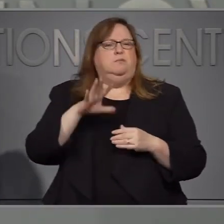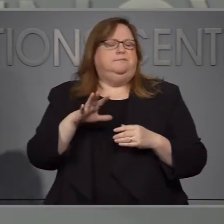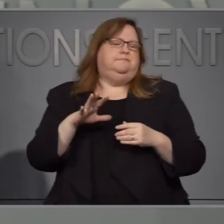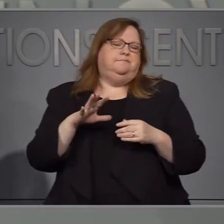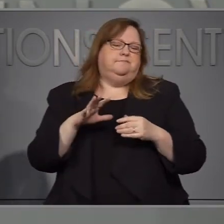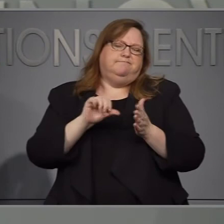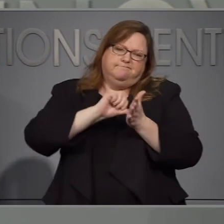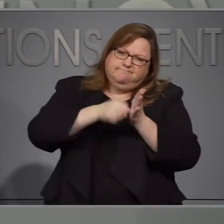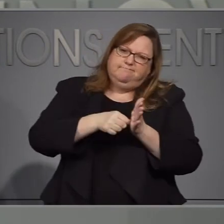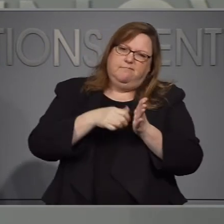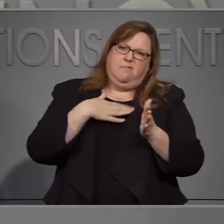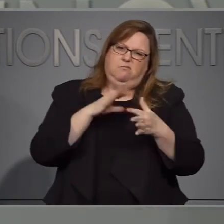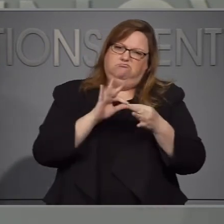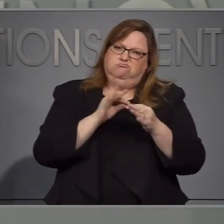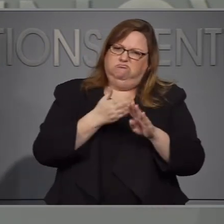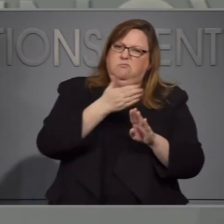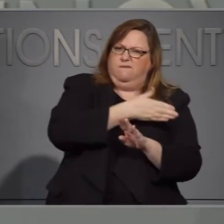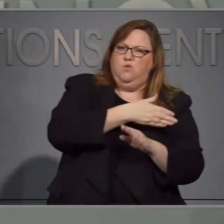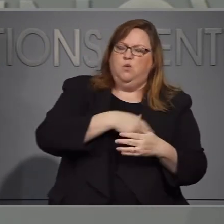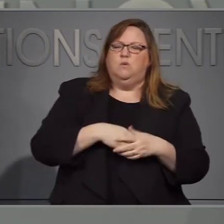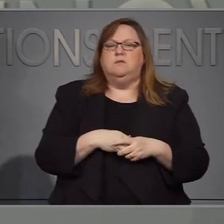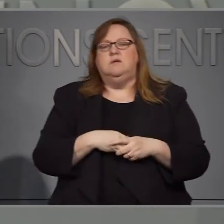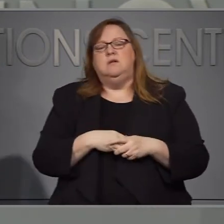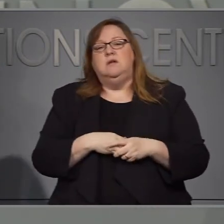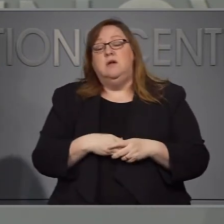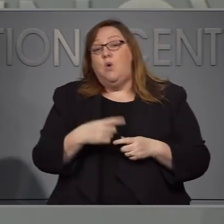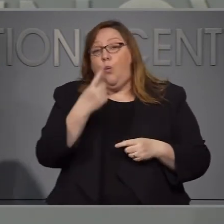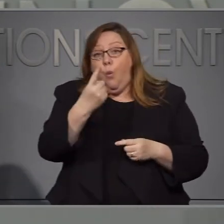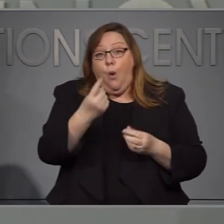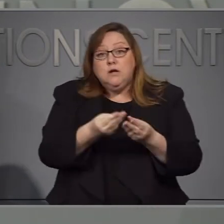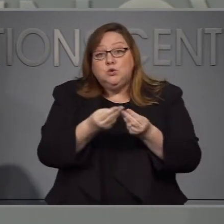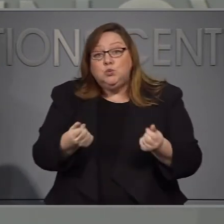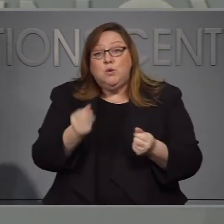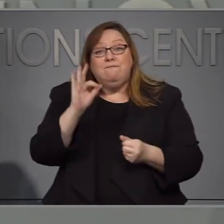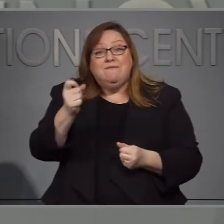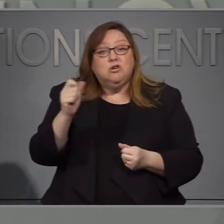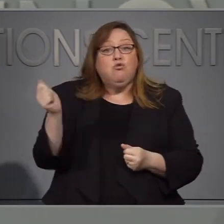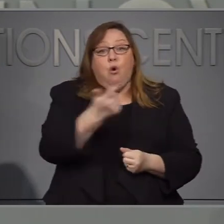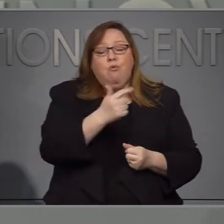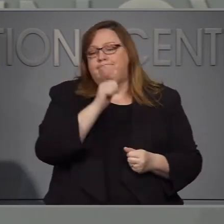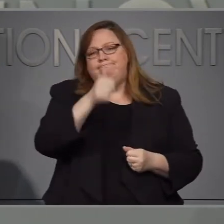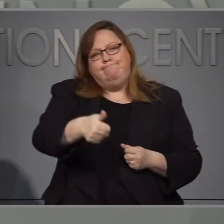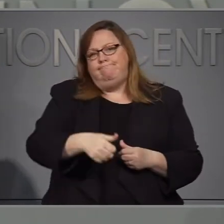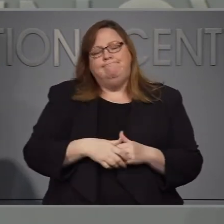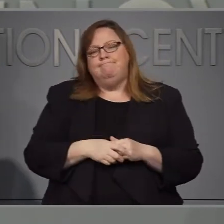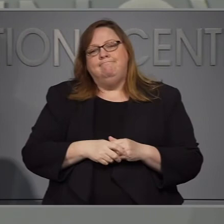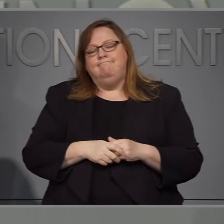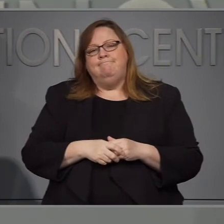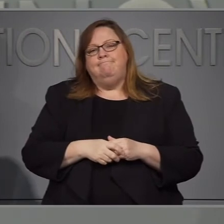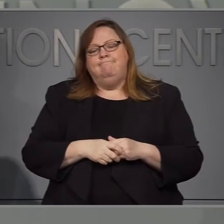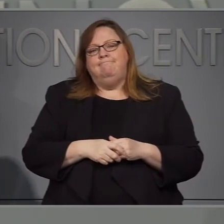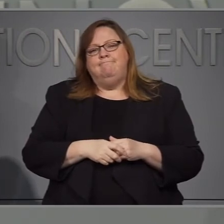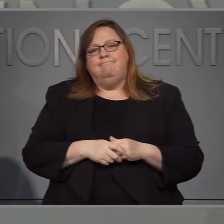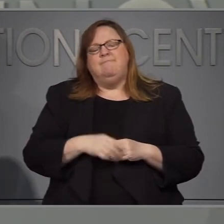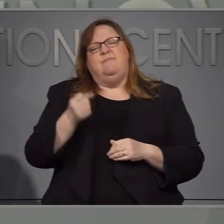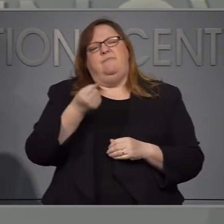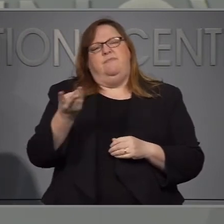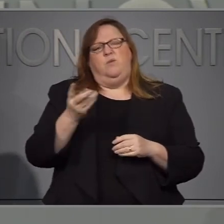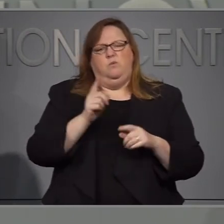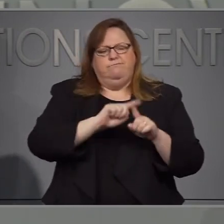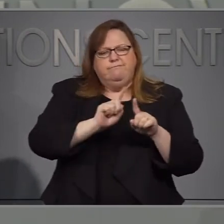compartí antes hay varias maneras que queremos atacar este problema no hay una solución nada más nada más queremos